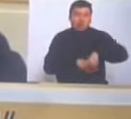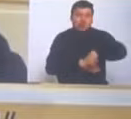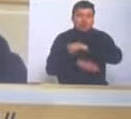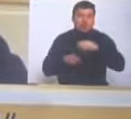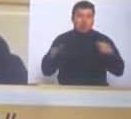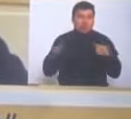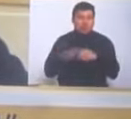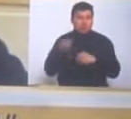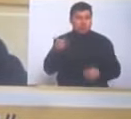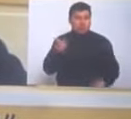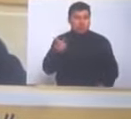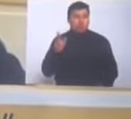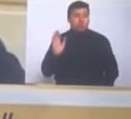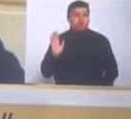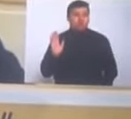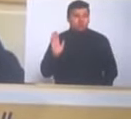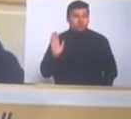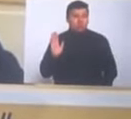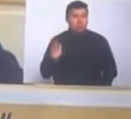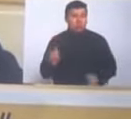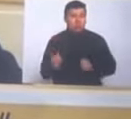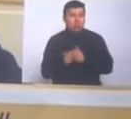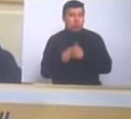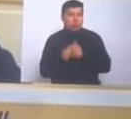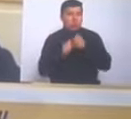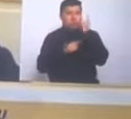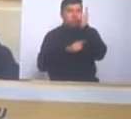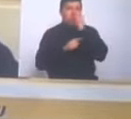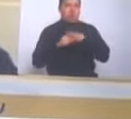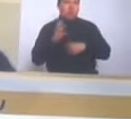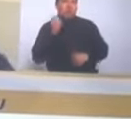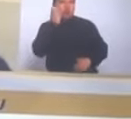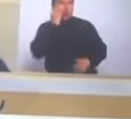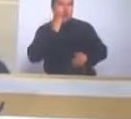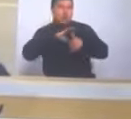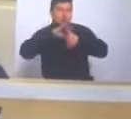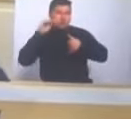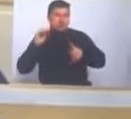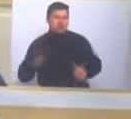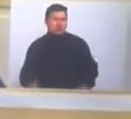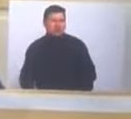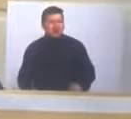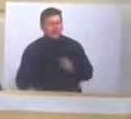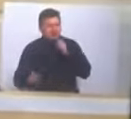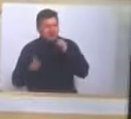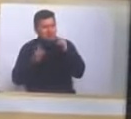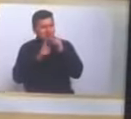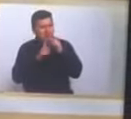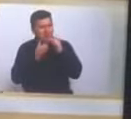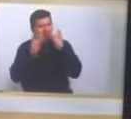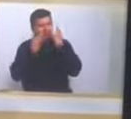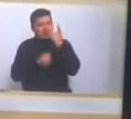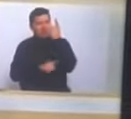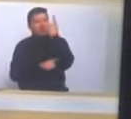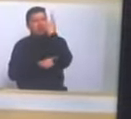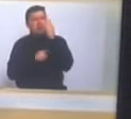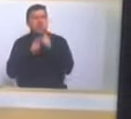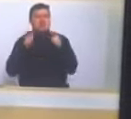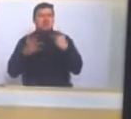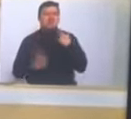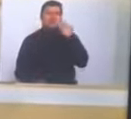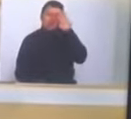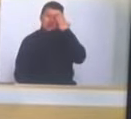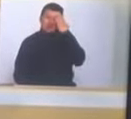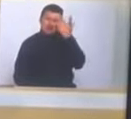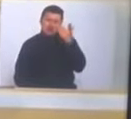estaban detrás de Electricaribe y se la querían robar esa palabra político es muy grande muy extensa y me